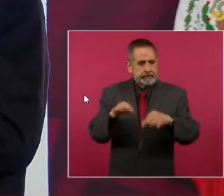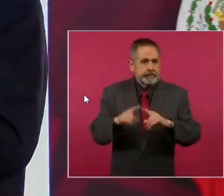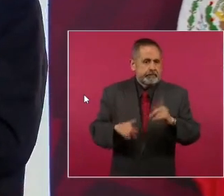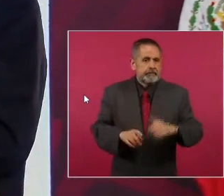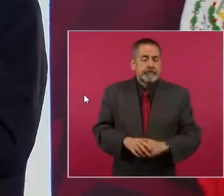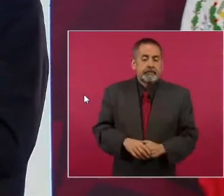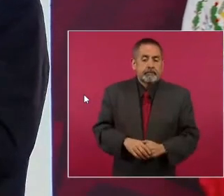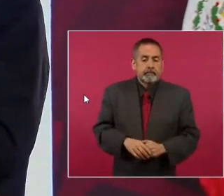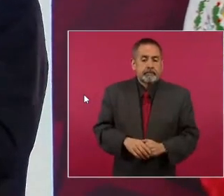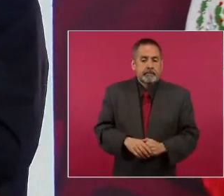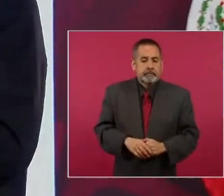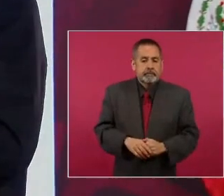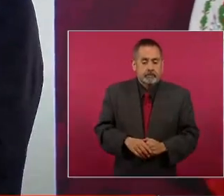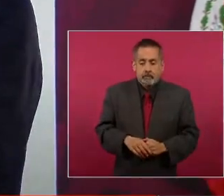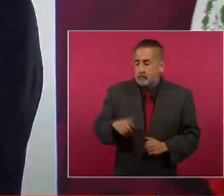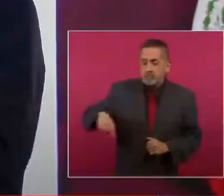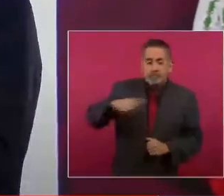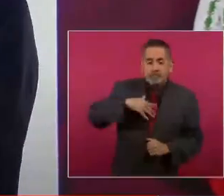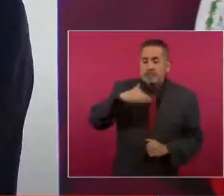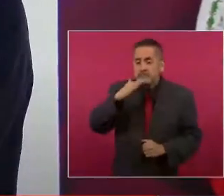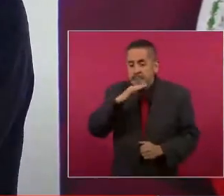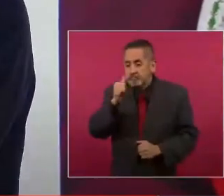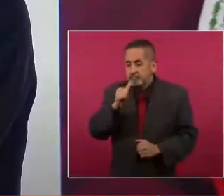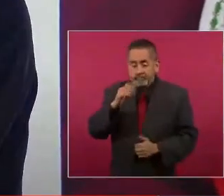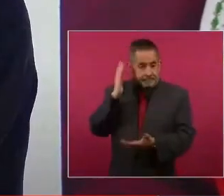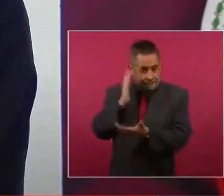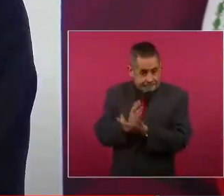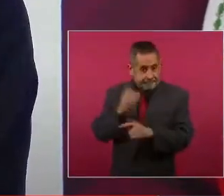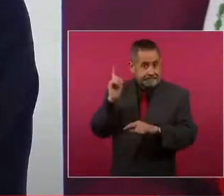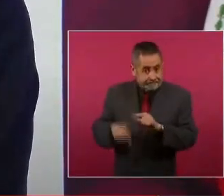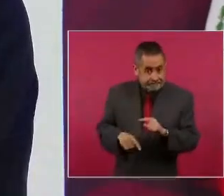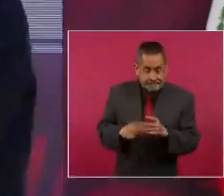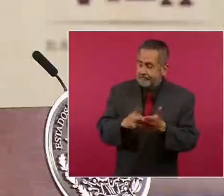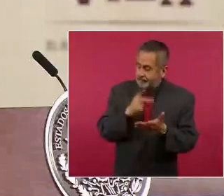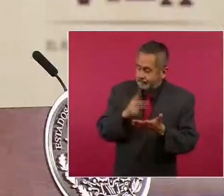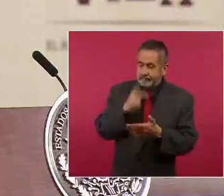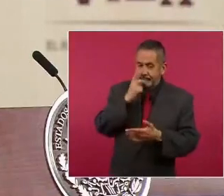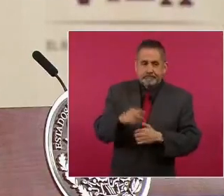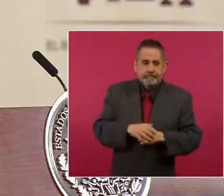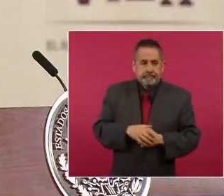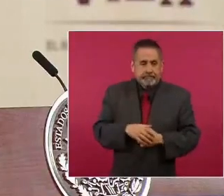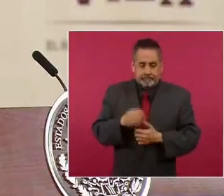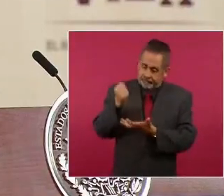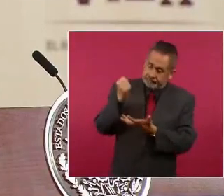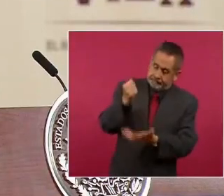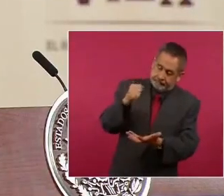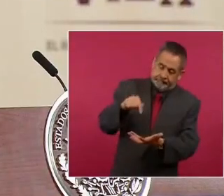si no hay corrupción lo repito el presupuesto